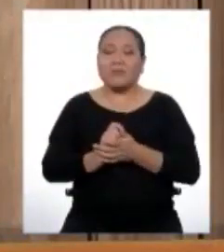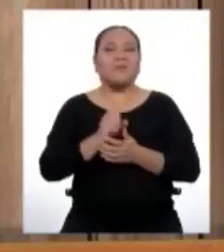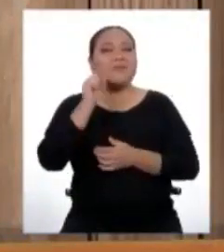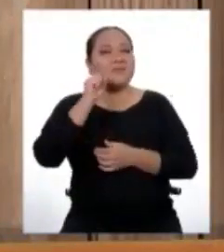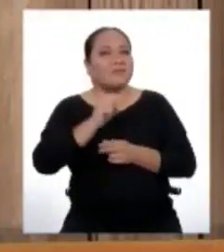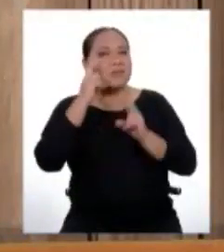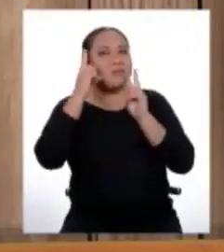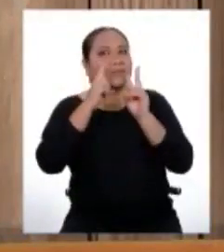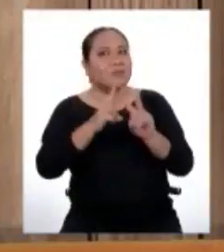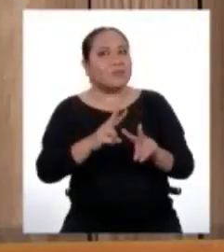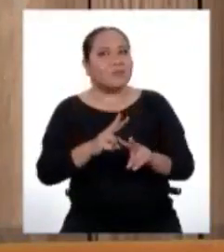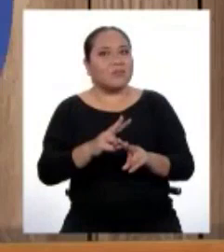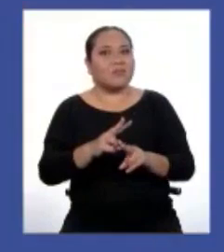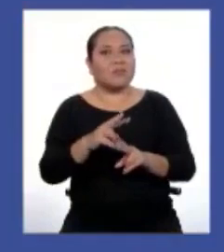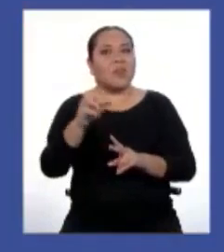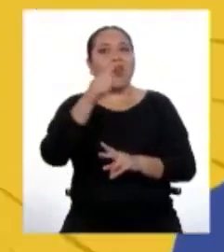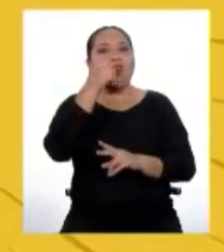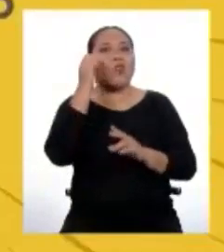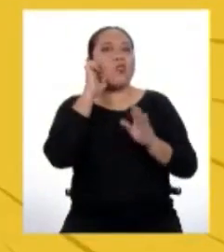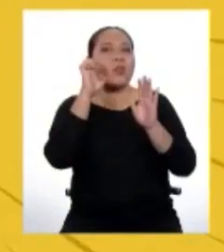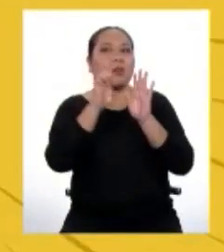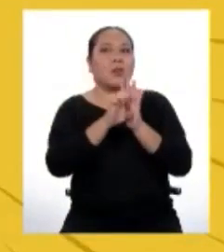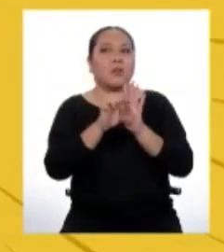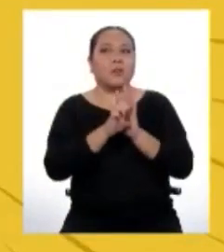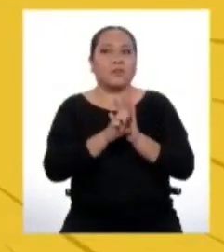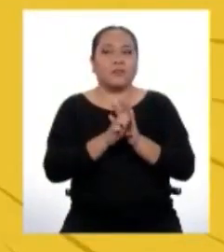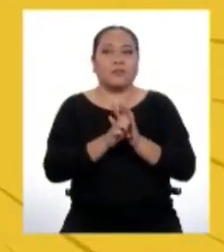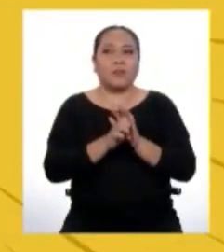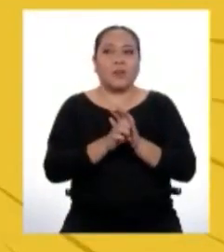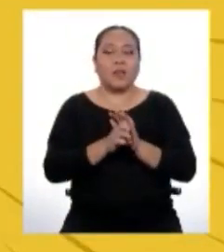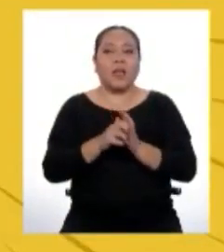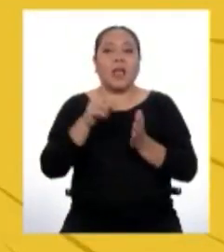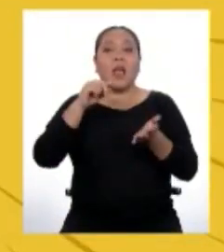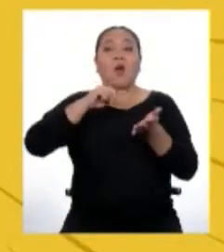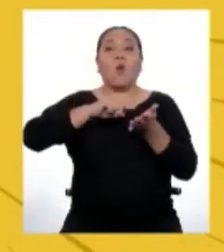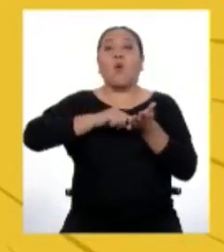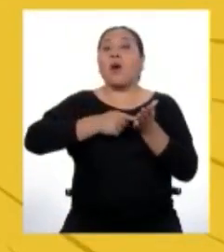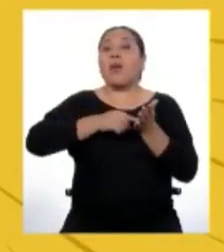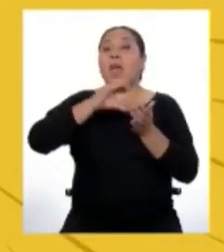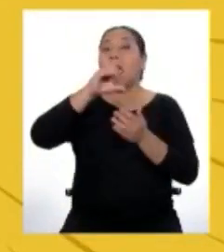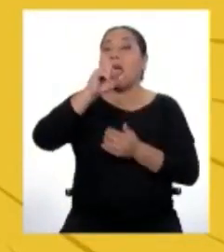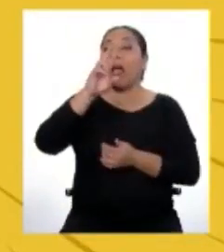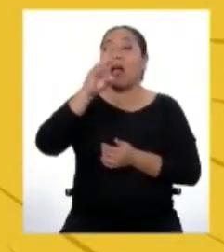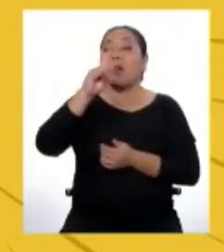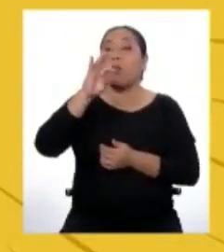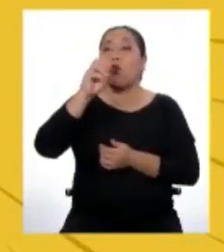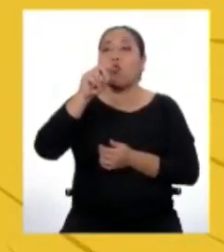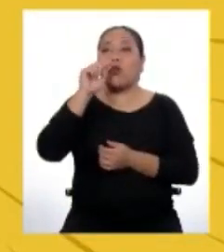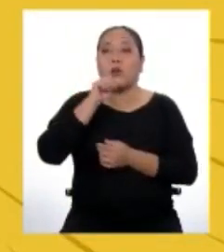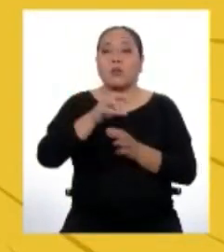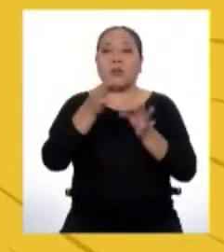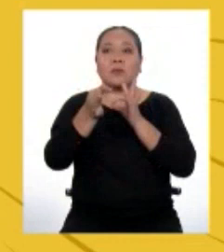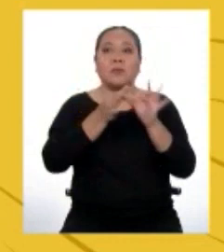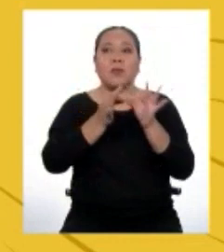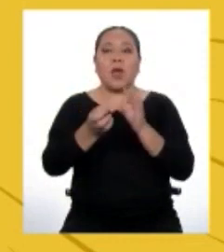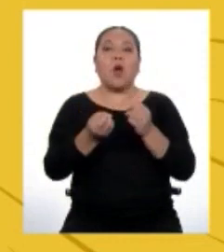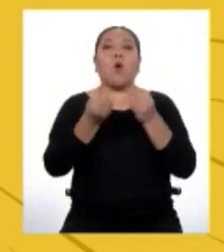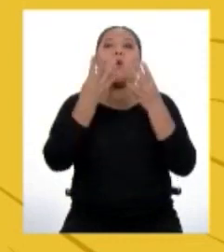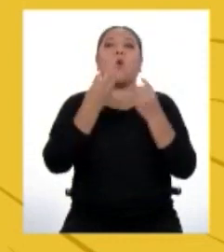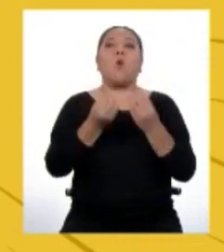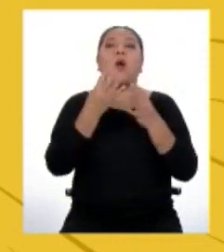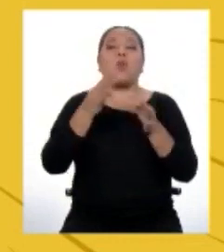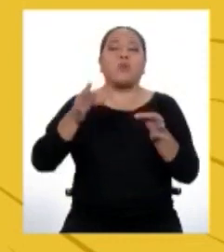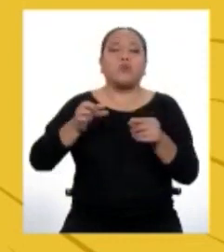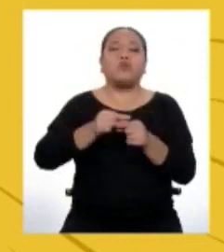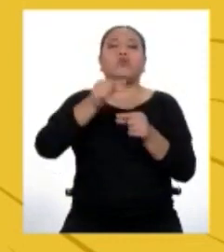Veamos la siguiente situación. La huella de carbono es un indicador que describe la cantidad de emisiones de